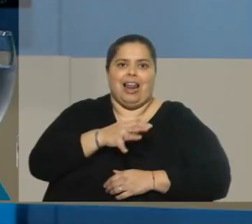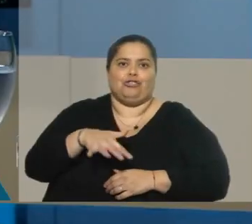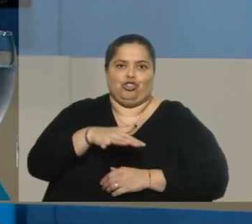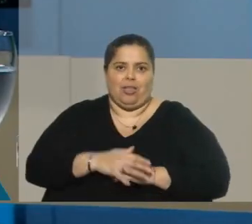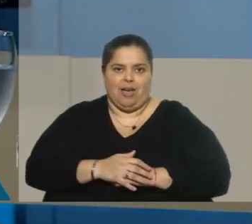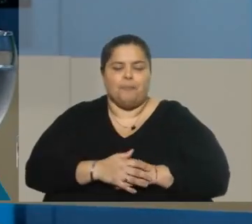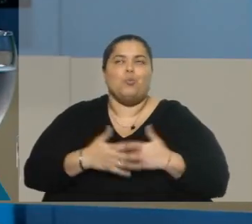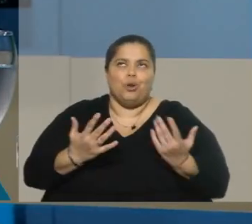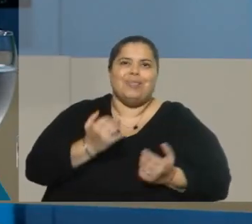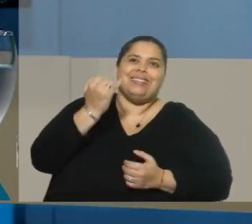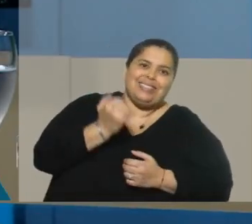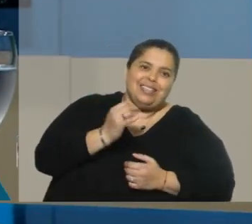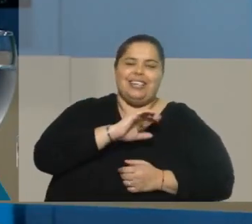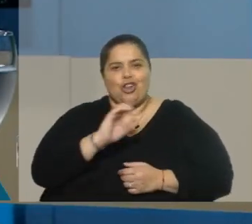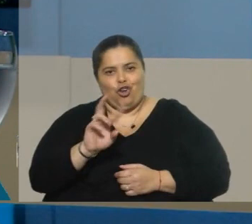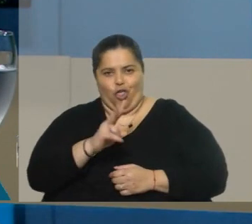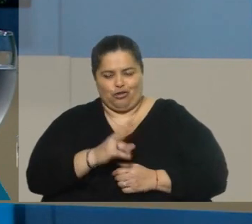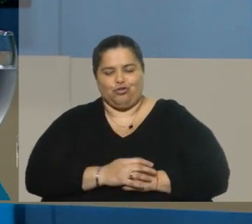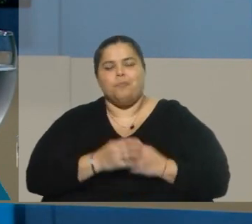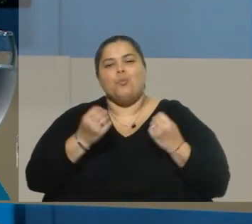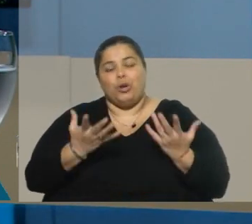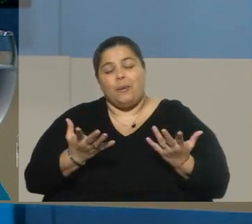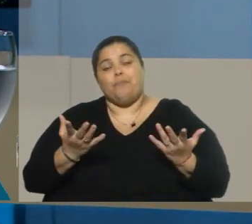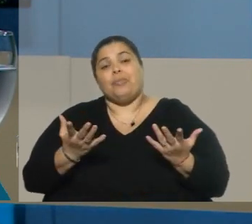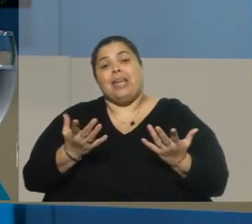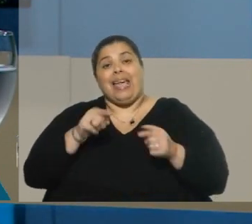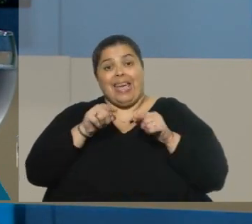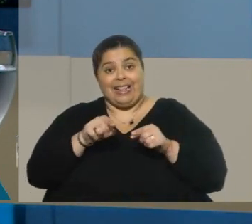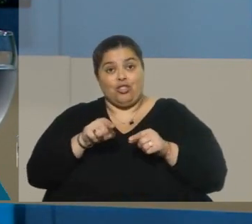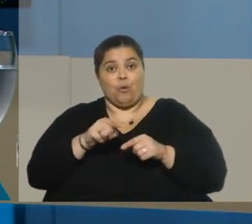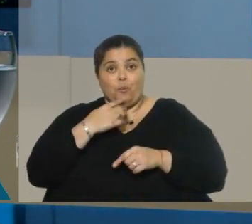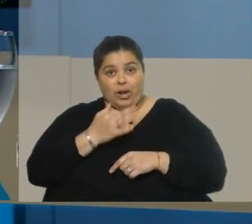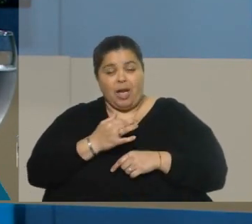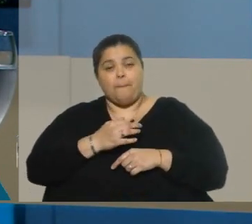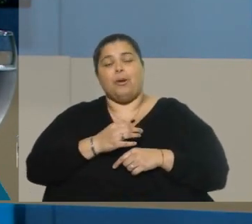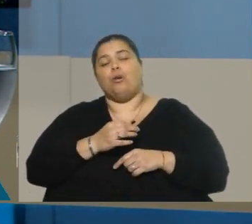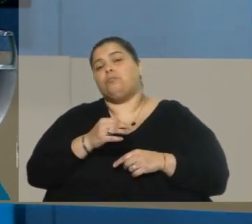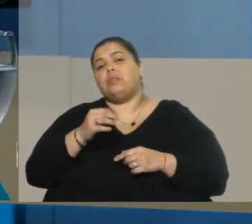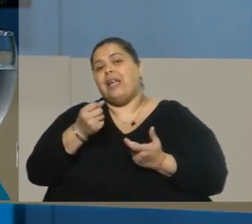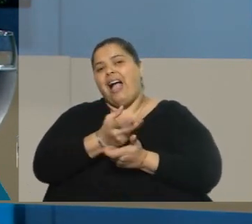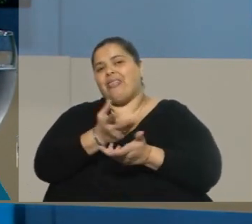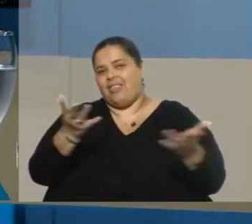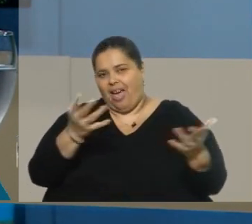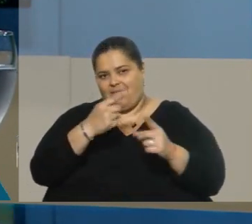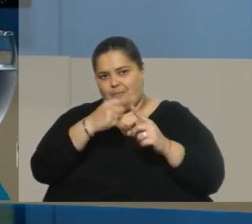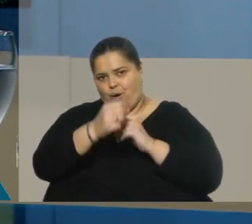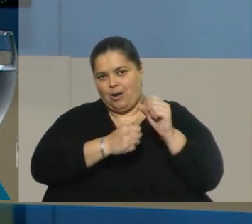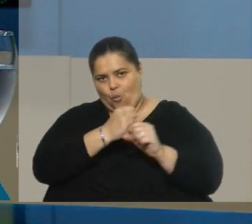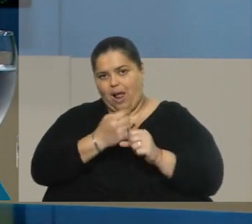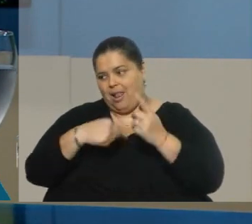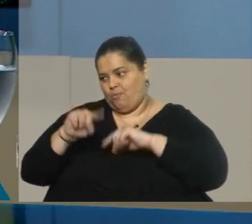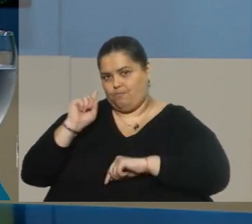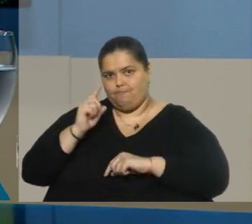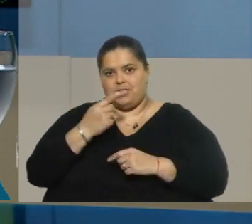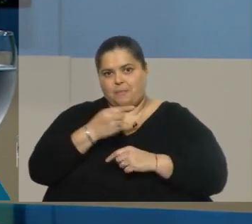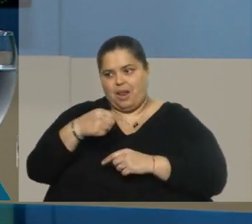sí y no a la vez. Y voy a explicar por qué. Estamos hablando, los números de la memoria anual que los presentamos la semana pasada en el marco de la rendición